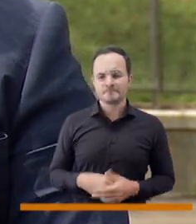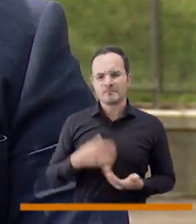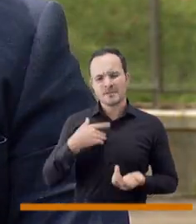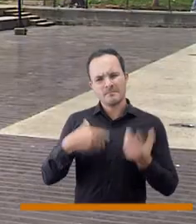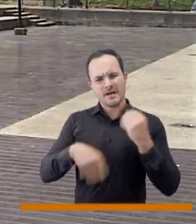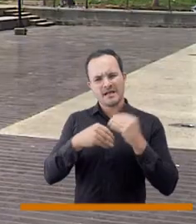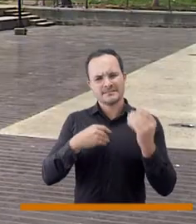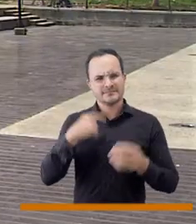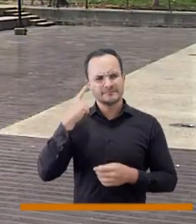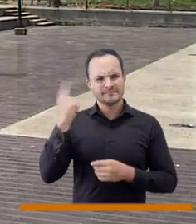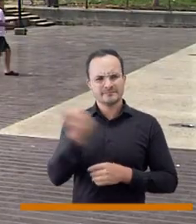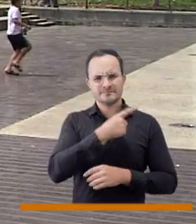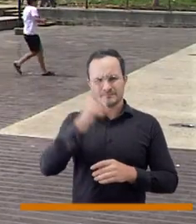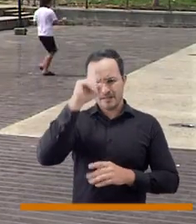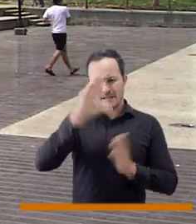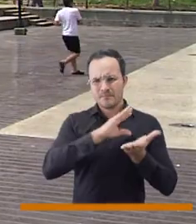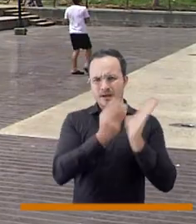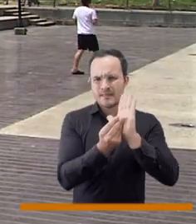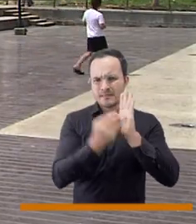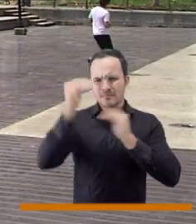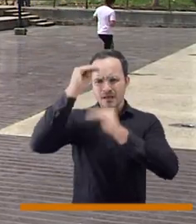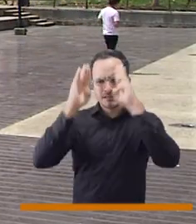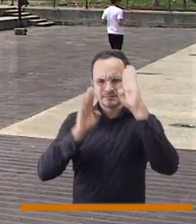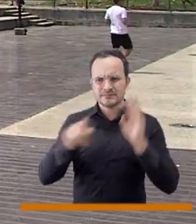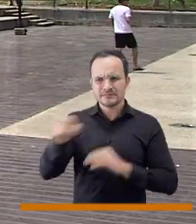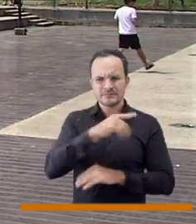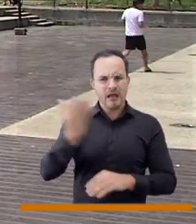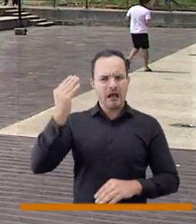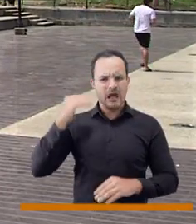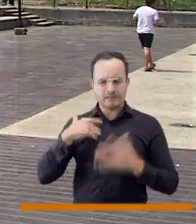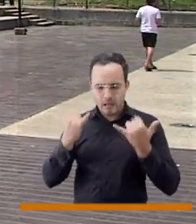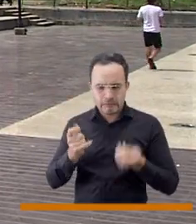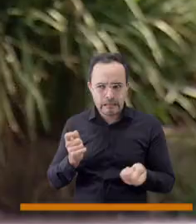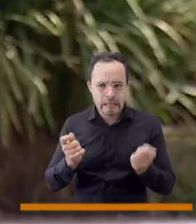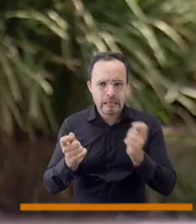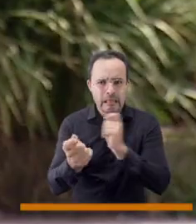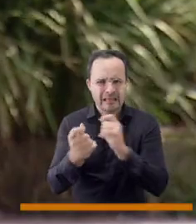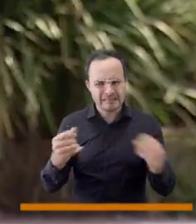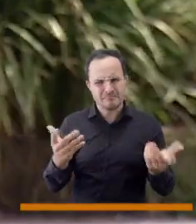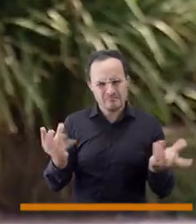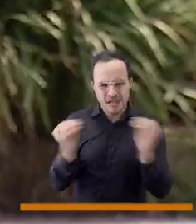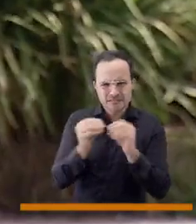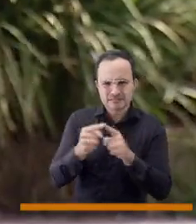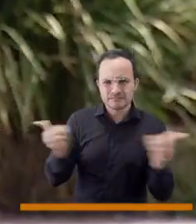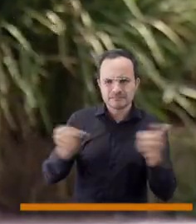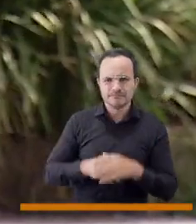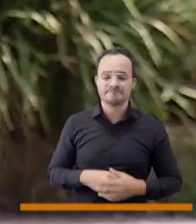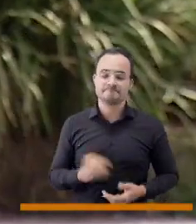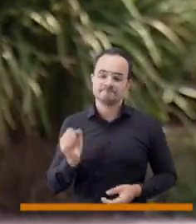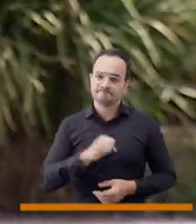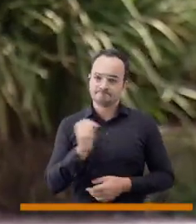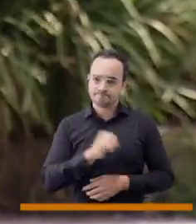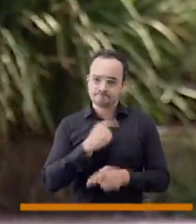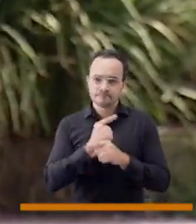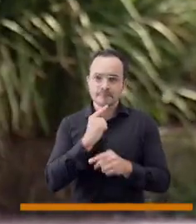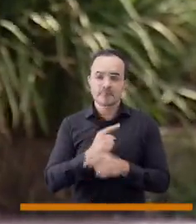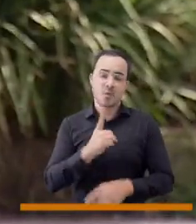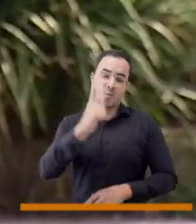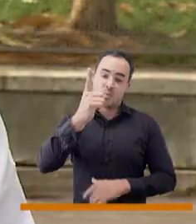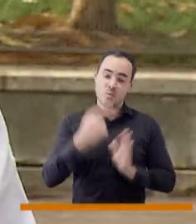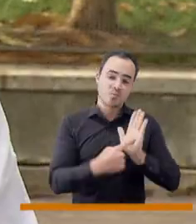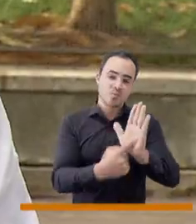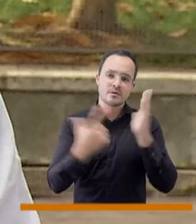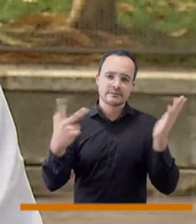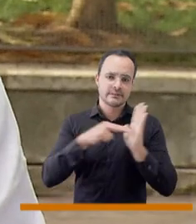problemática. Me gustaría que habláramos un poco también de esos cambios de paradigma que hemos visto donde la sociedad se ha vuelto sumamente aspiracional. Iniciamos,